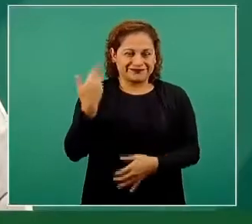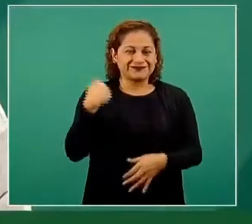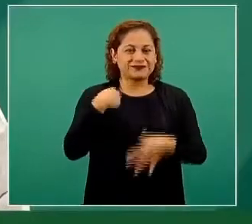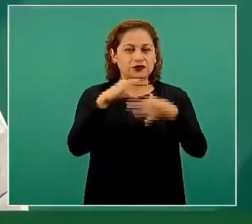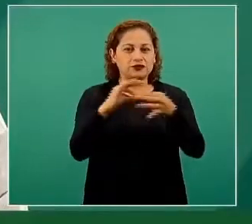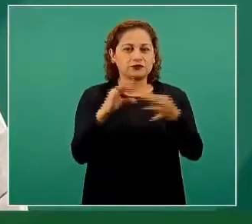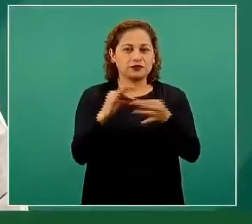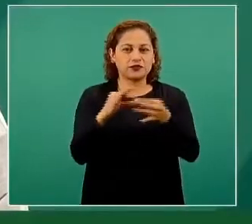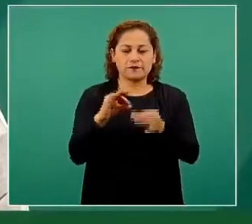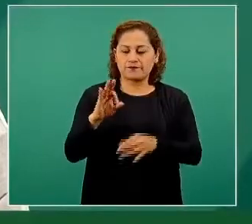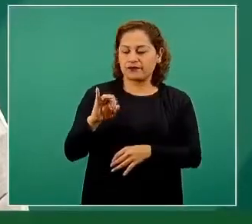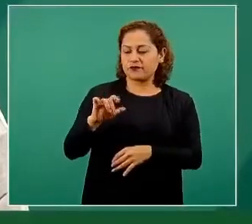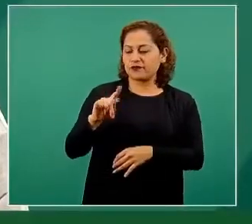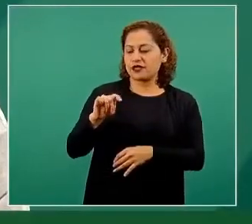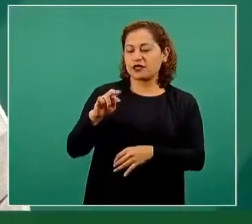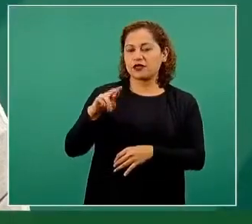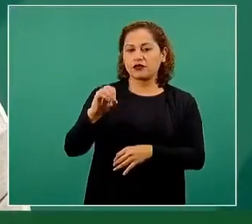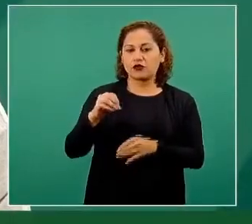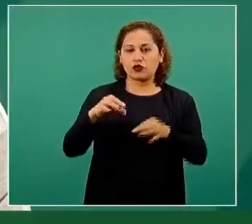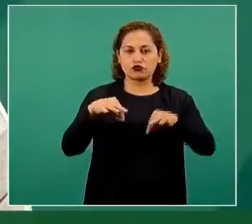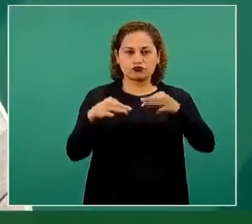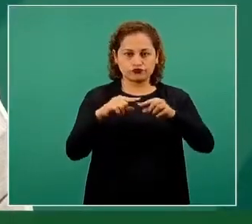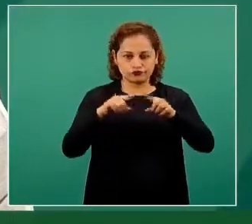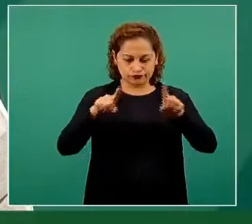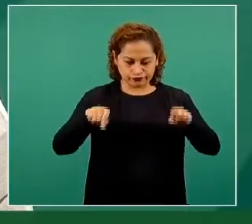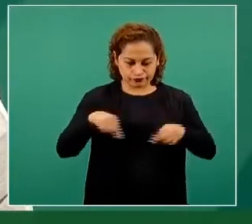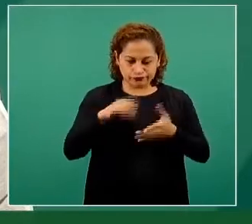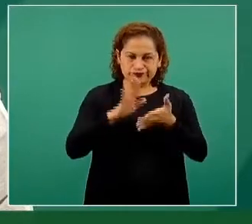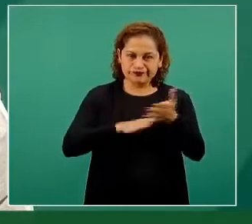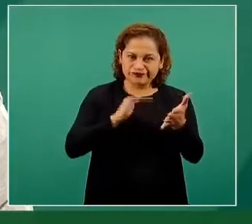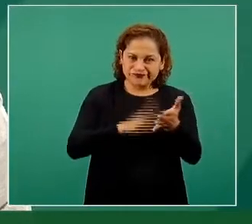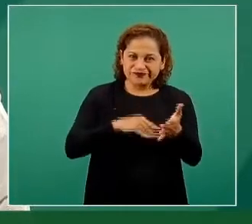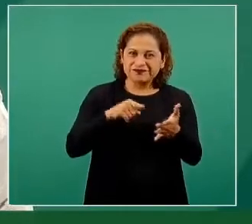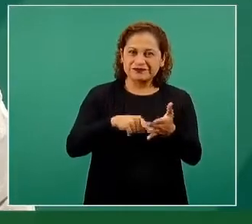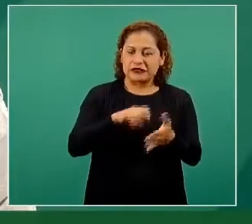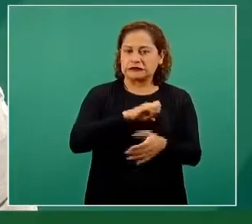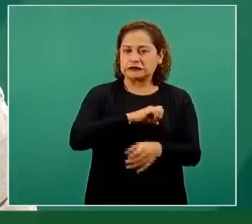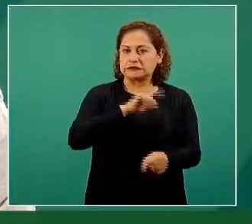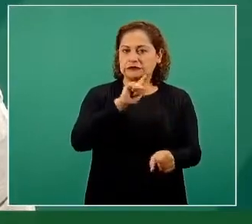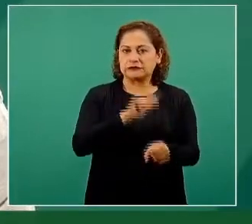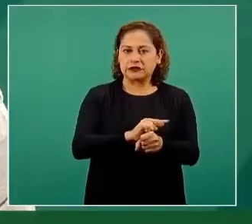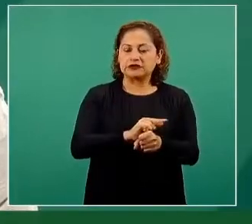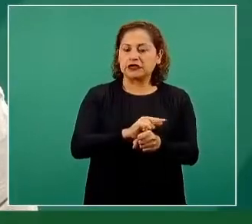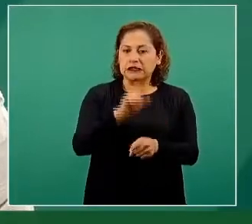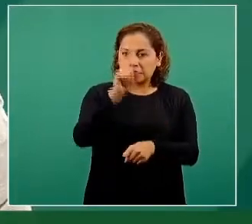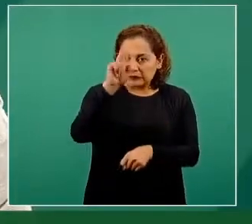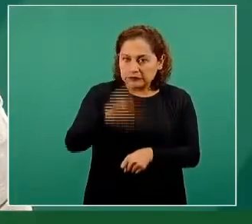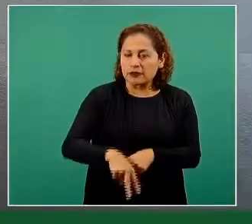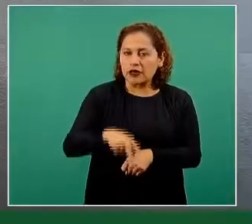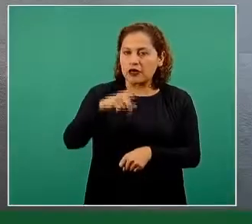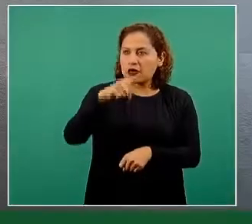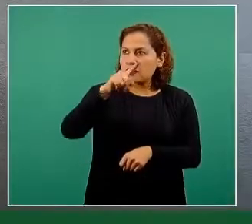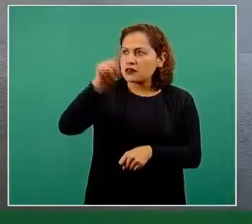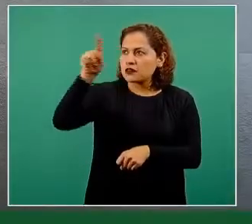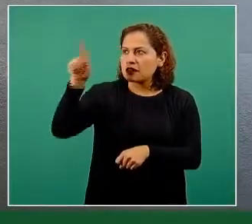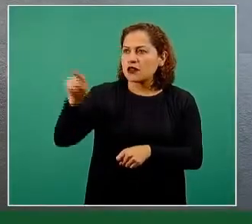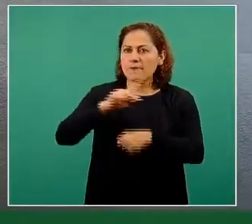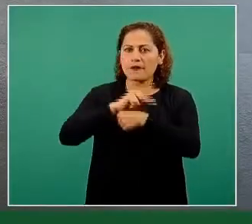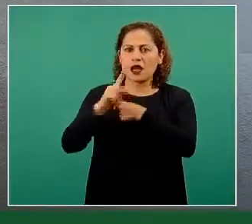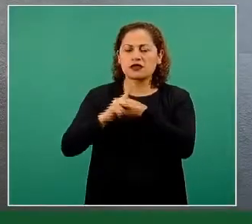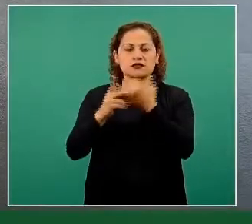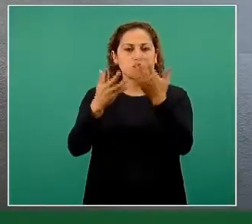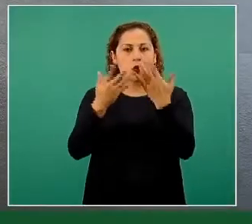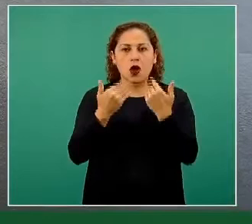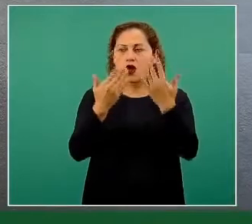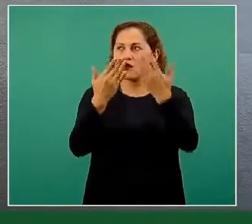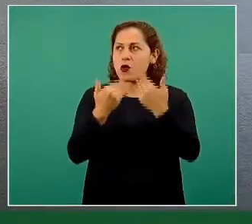filtros muy específicos que no son fáciles de conseguir y que escasearon en el mercado mundial. Tuvimos una